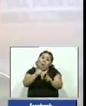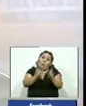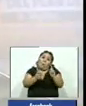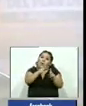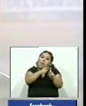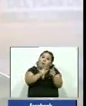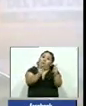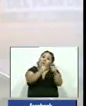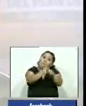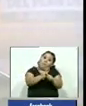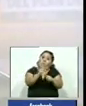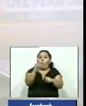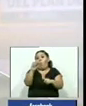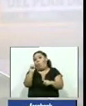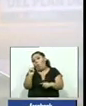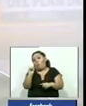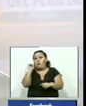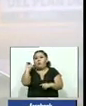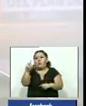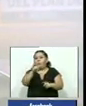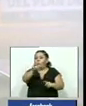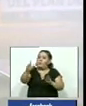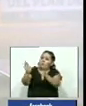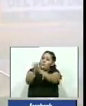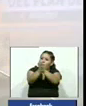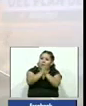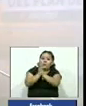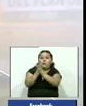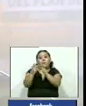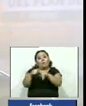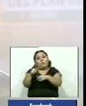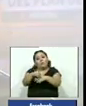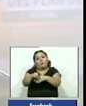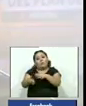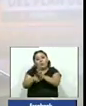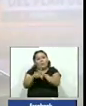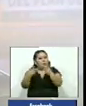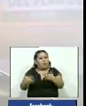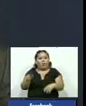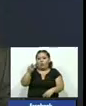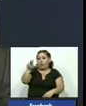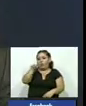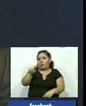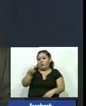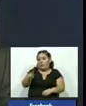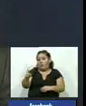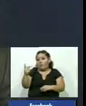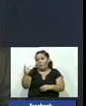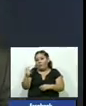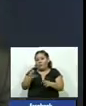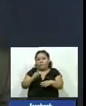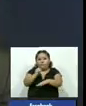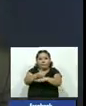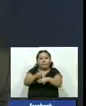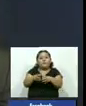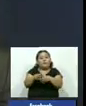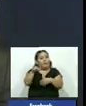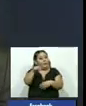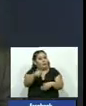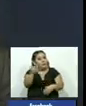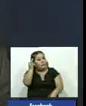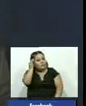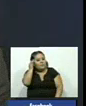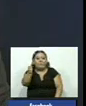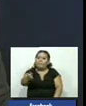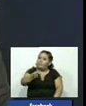Carlos Marroquín o le exigen una disculpa pública pero los diputados llevan dos semanas sin instalar la comisión estos son los